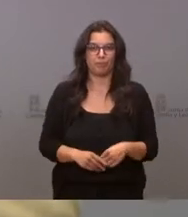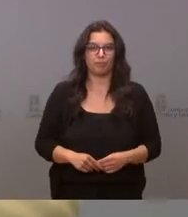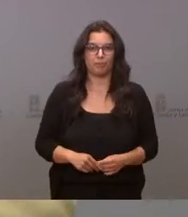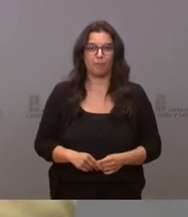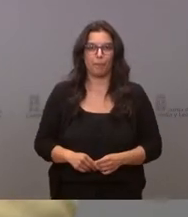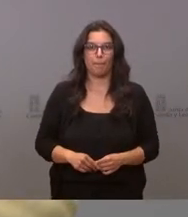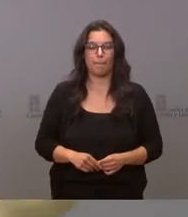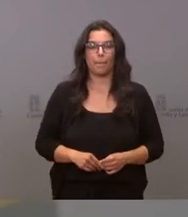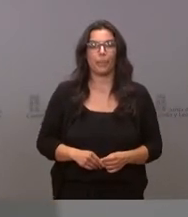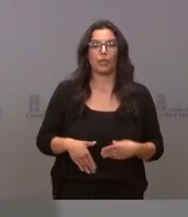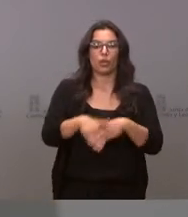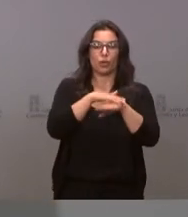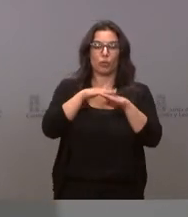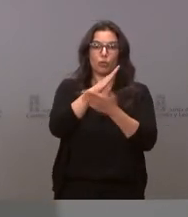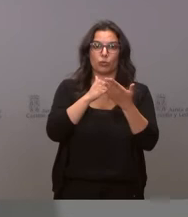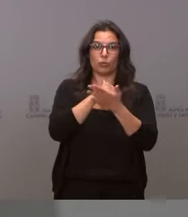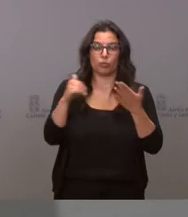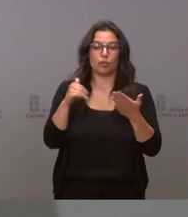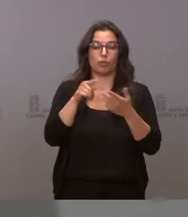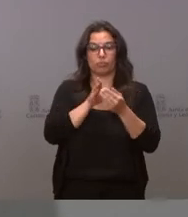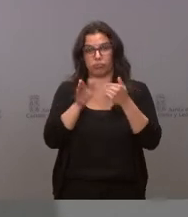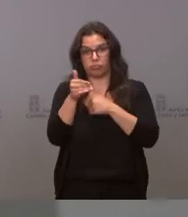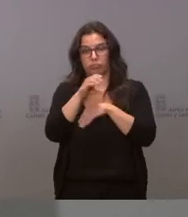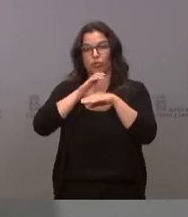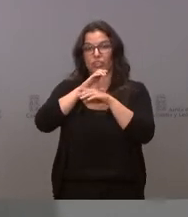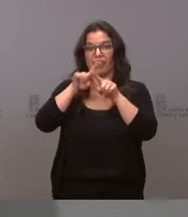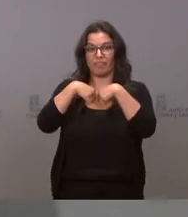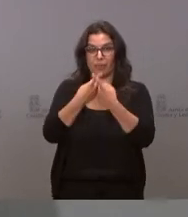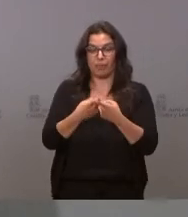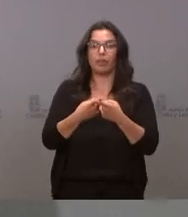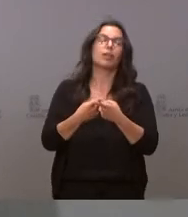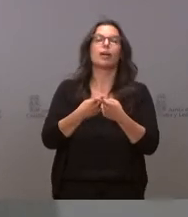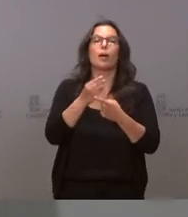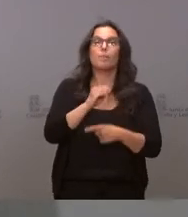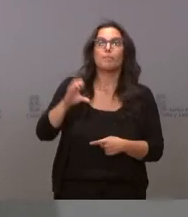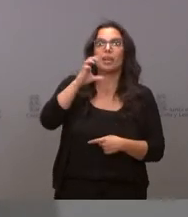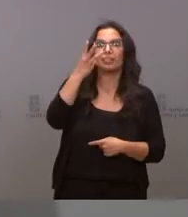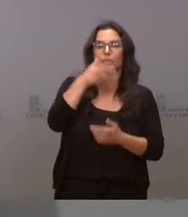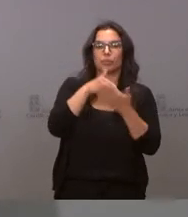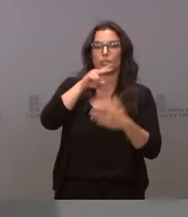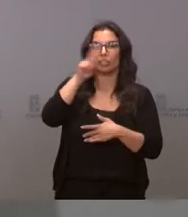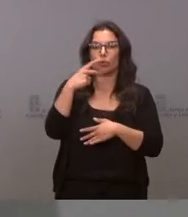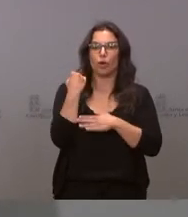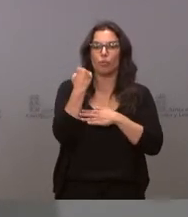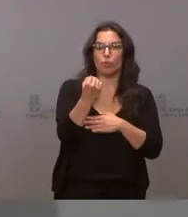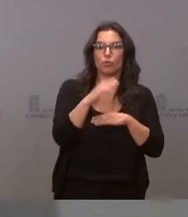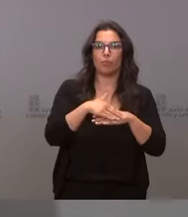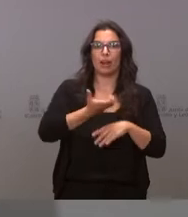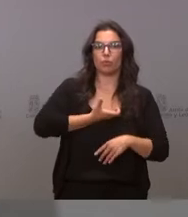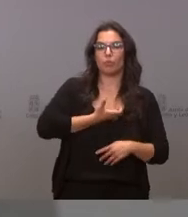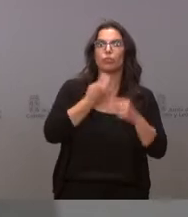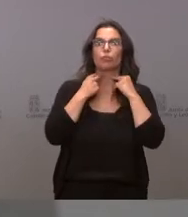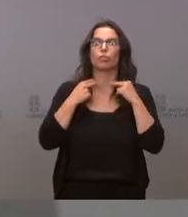El Gobierno autonómico, a través de la Consejería de Familia, amplía en 3 millones de euros los apoyos a las entidades locales para